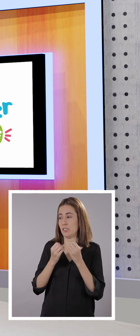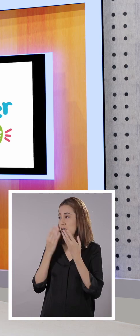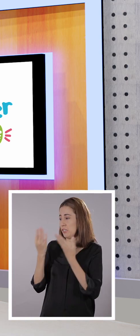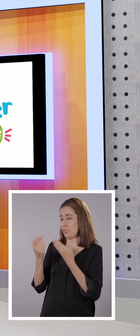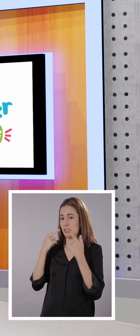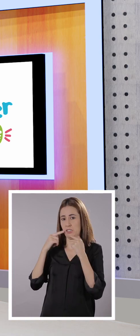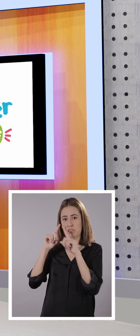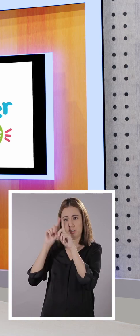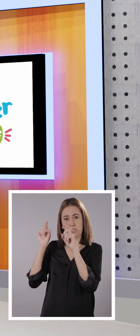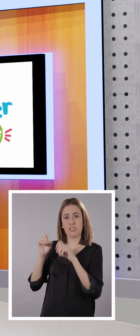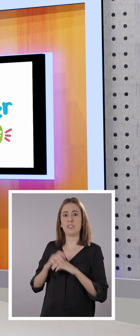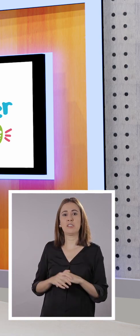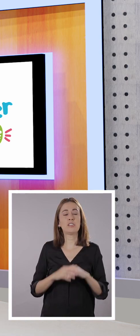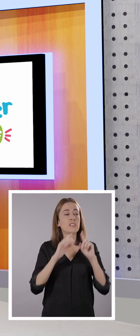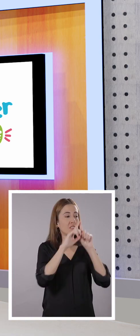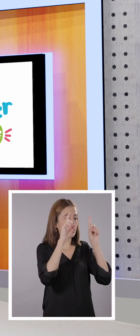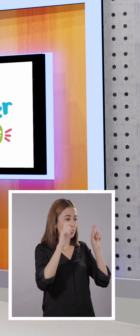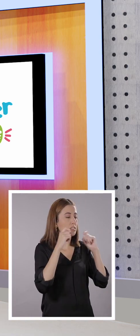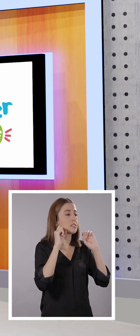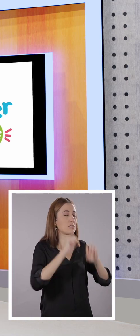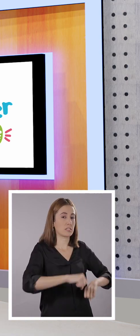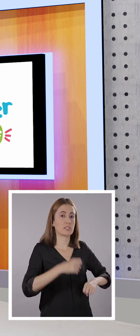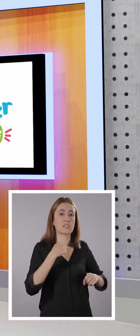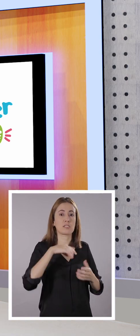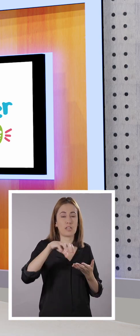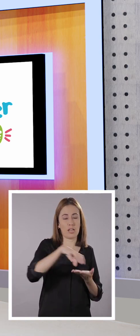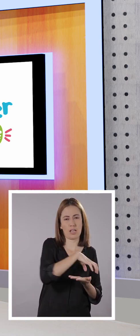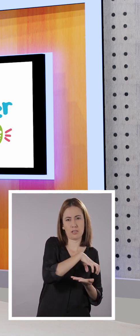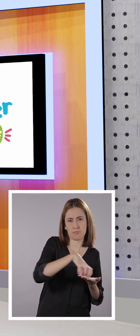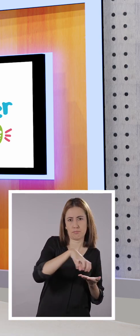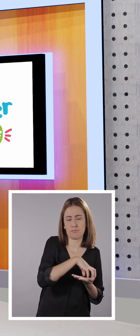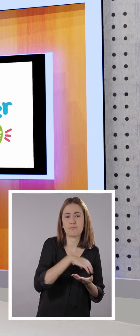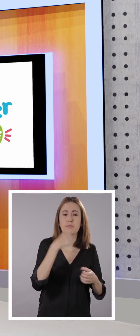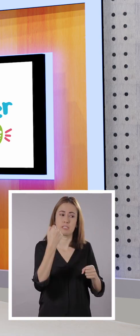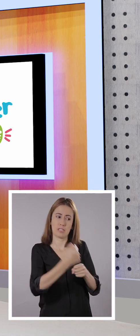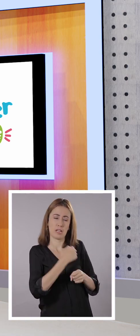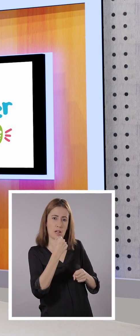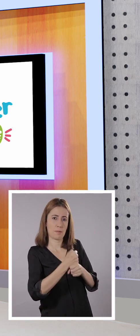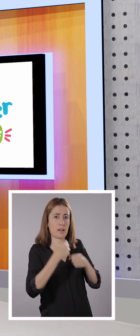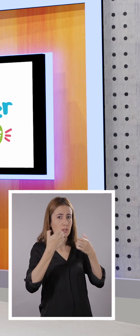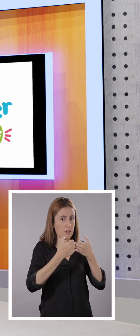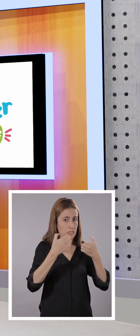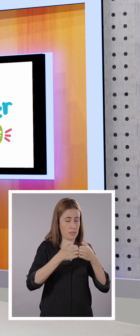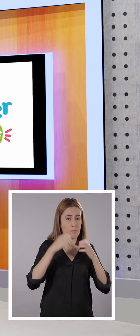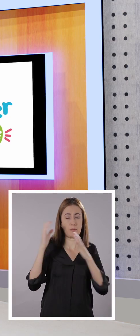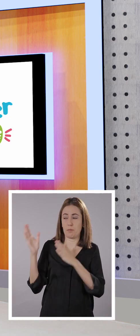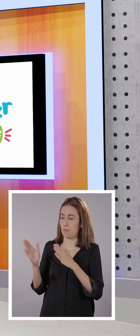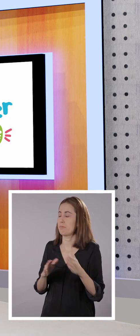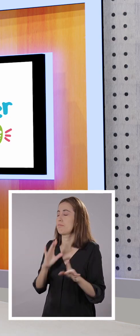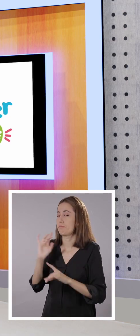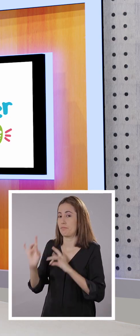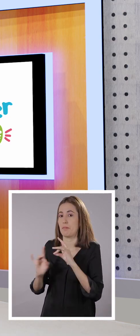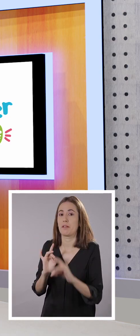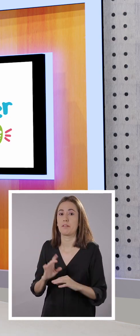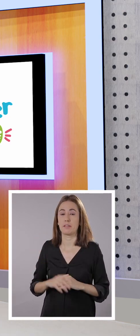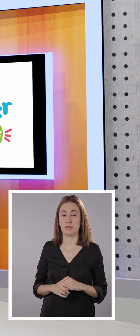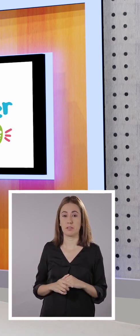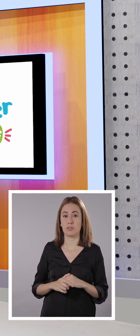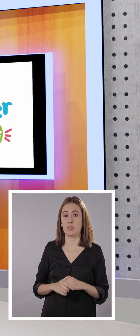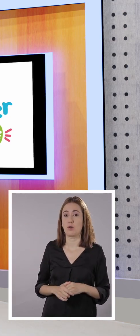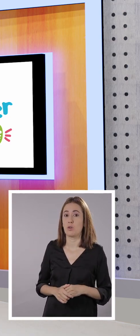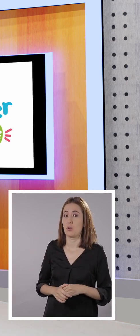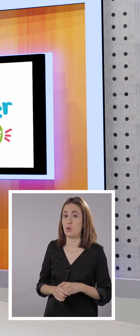¿De pronto tienes alguna duda? Sí, pero creo que podemos resolverla trabajando en equipo. ¿Le parece, profe? Perfecto.